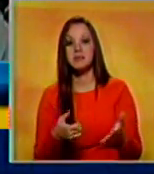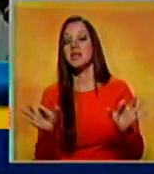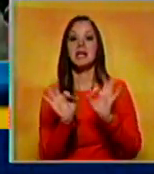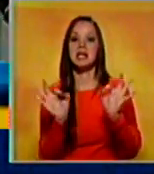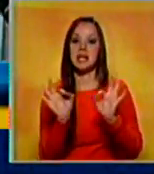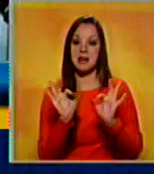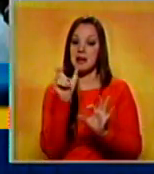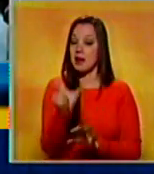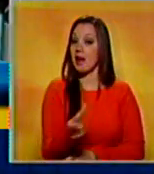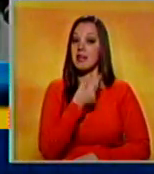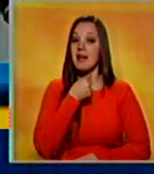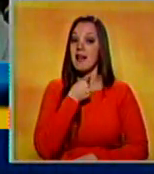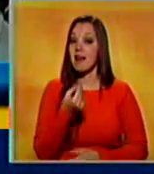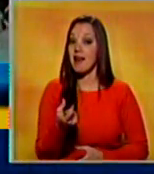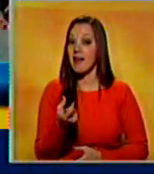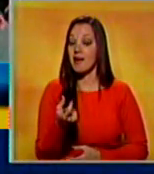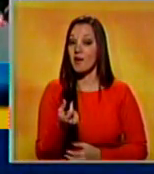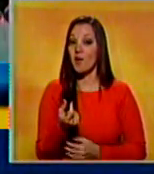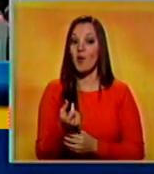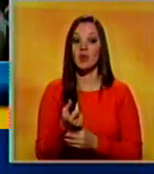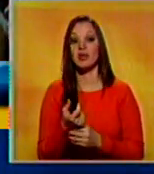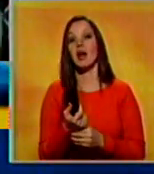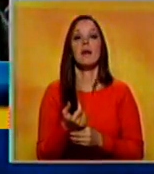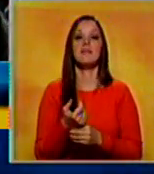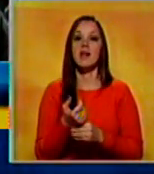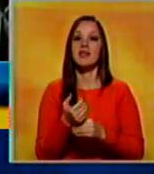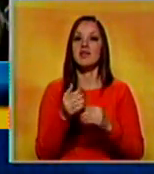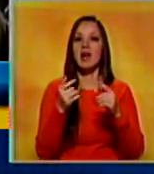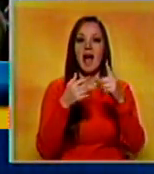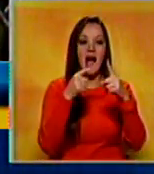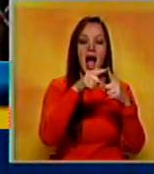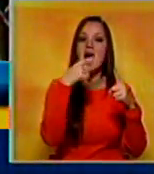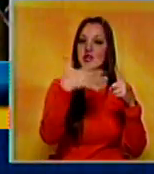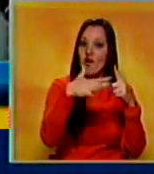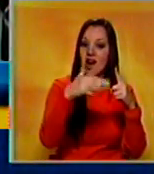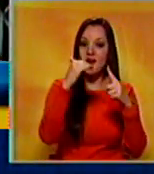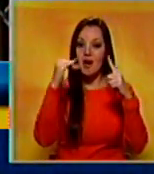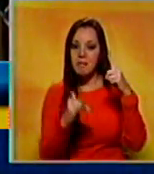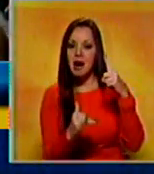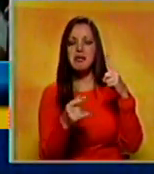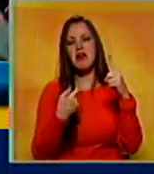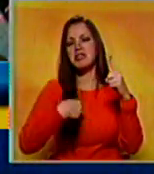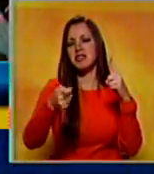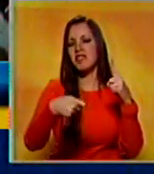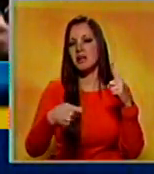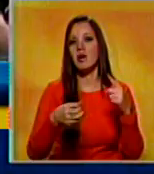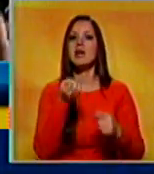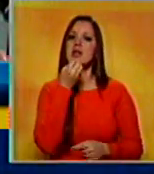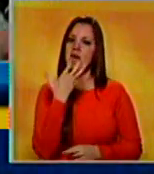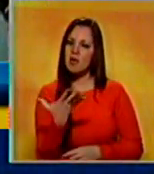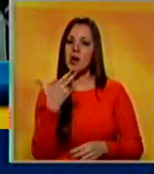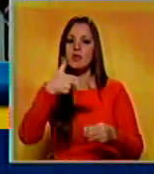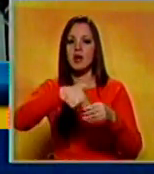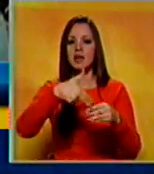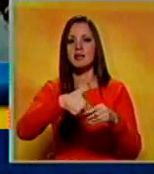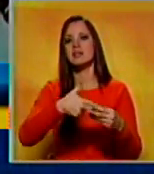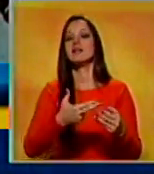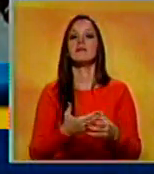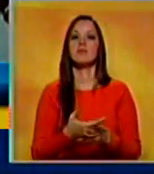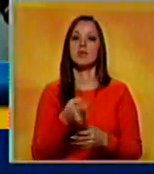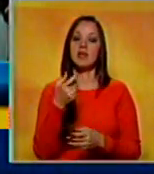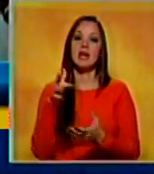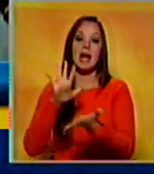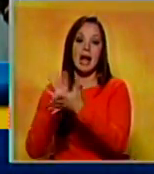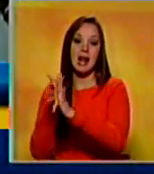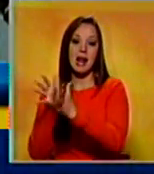oficial, le gusta vender por debajo del precio. Qué bueno que el gobierno haya sacado estas propagandas de la gasolina, porque nos enseñan que aquel que vende